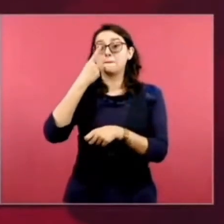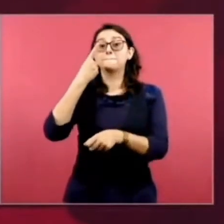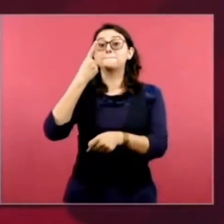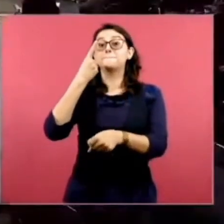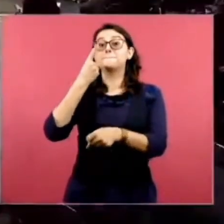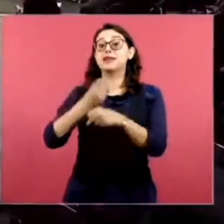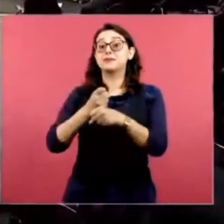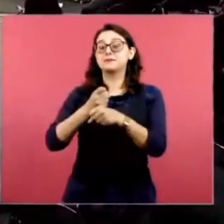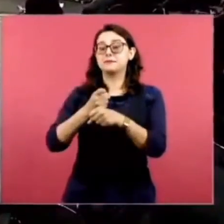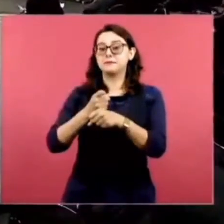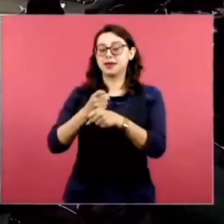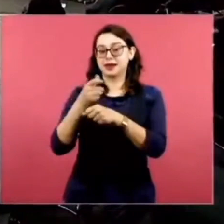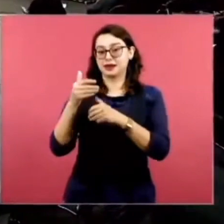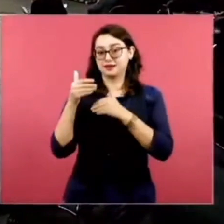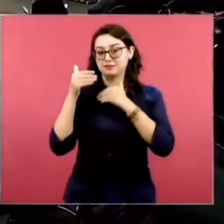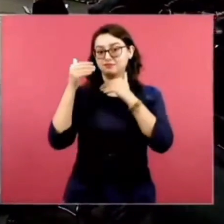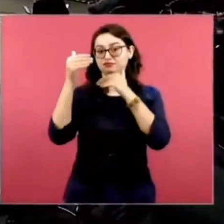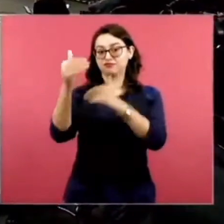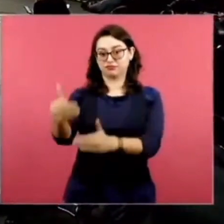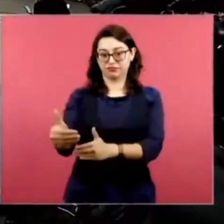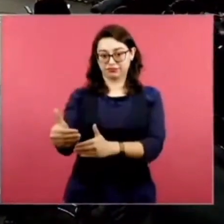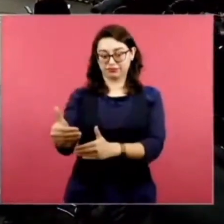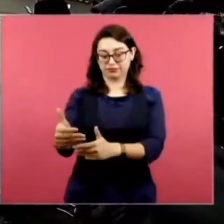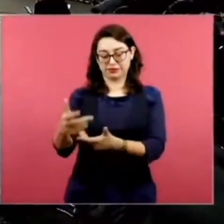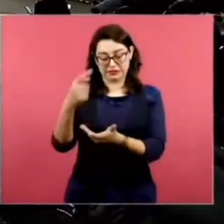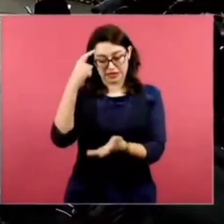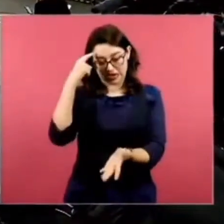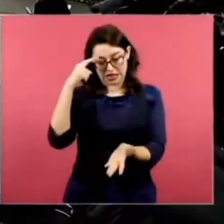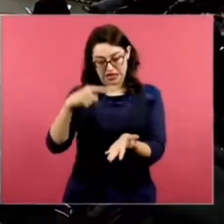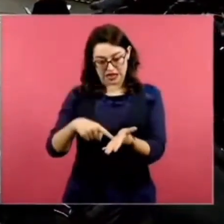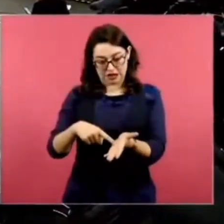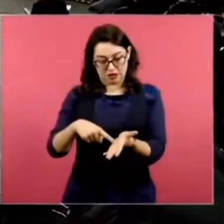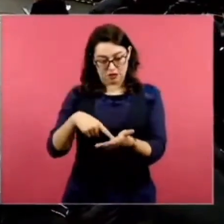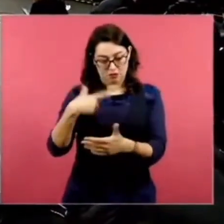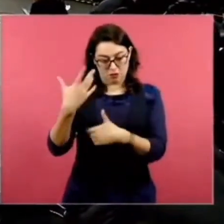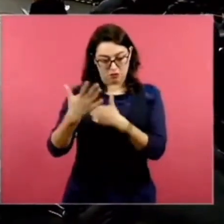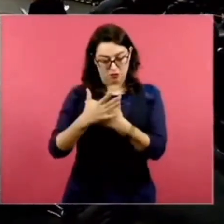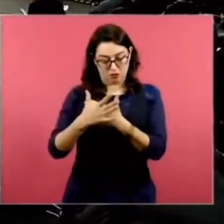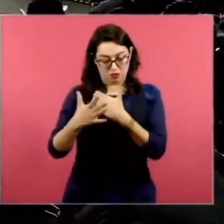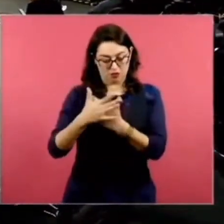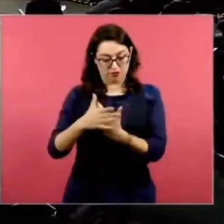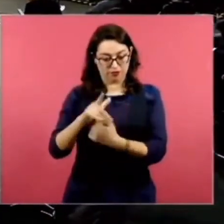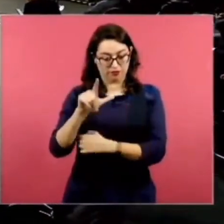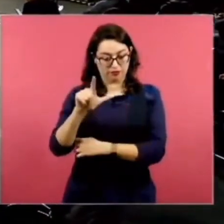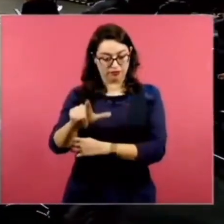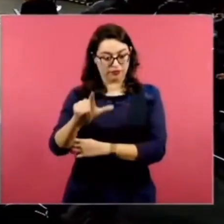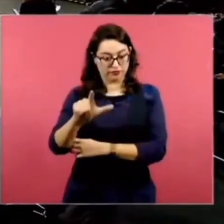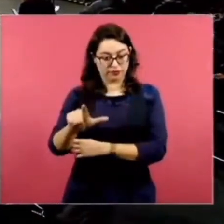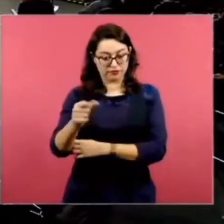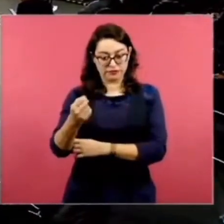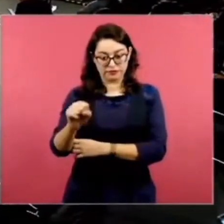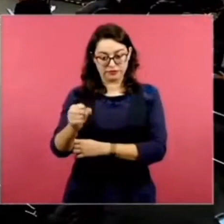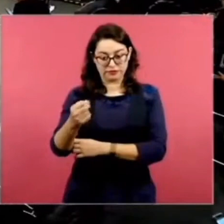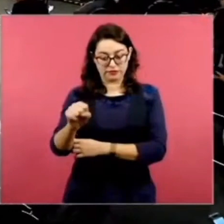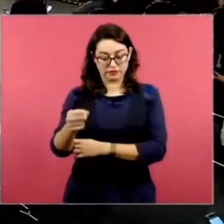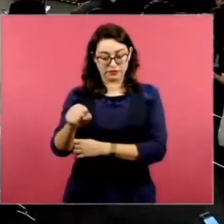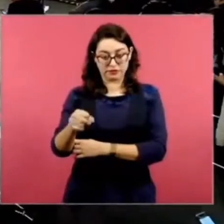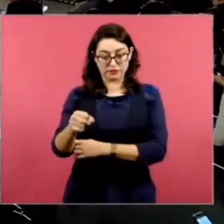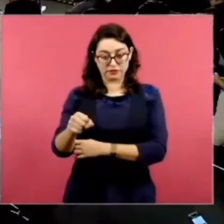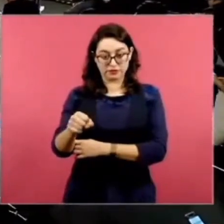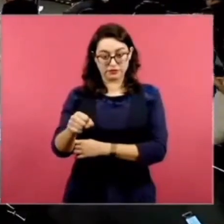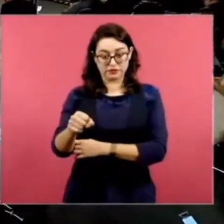espero que el día 17 de septiembre, que es domingo, ya